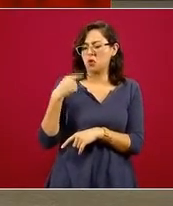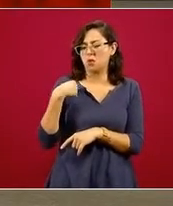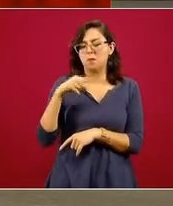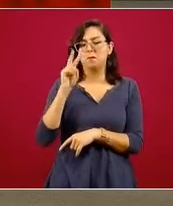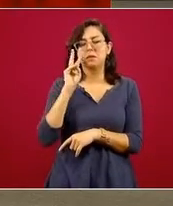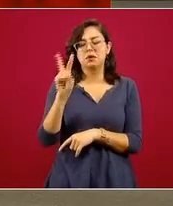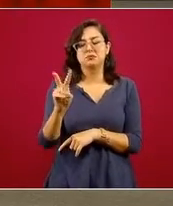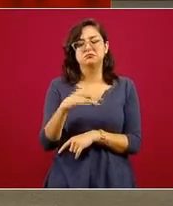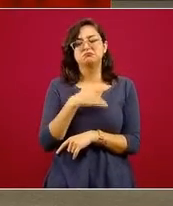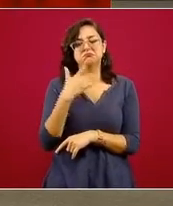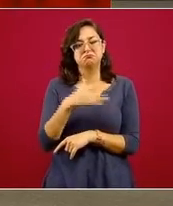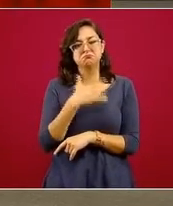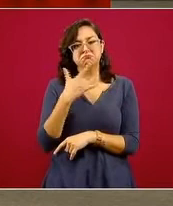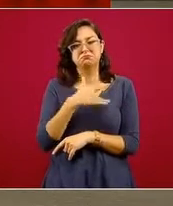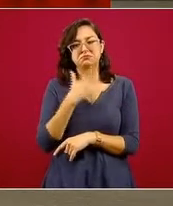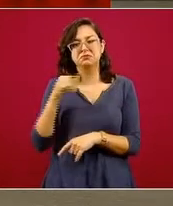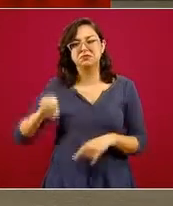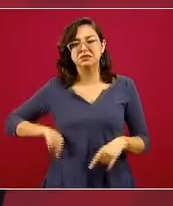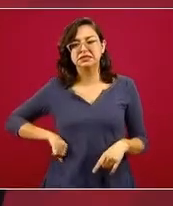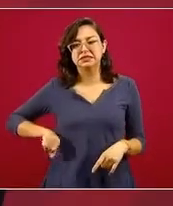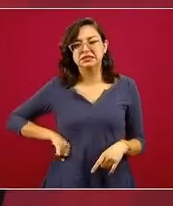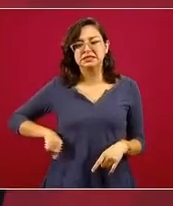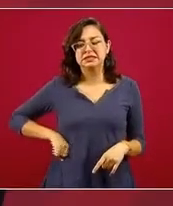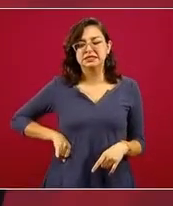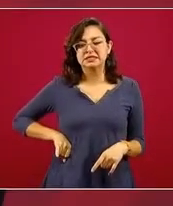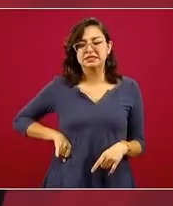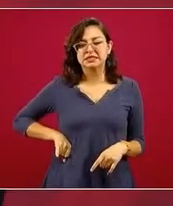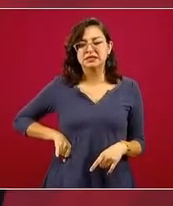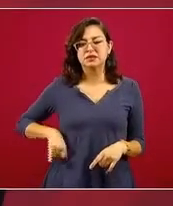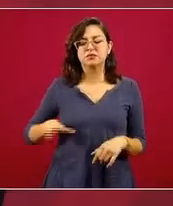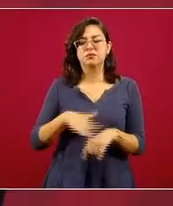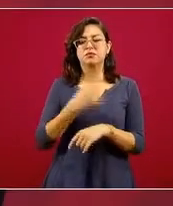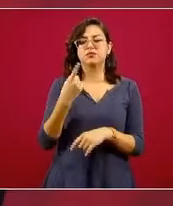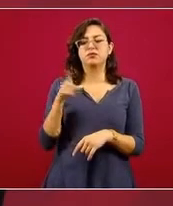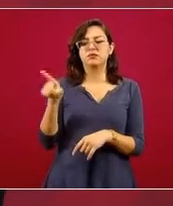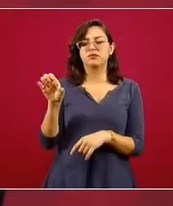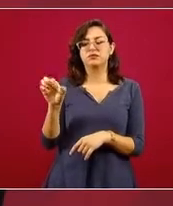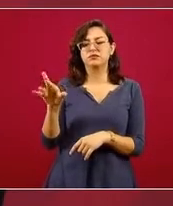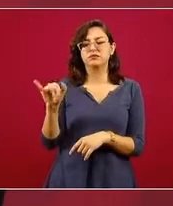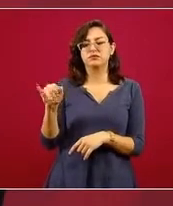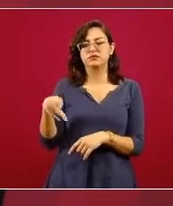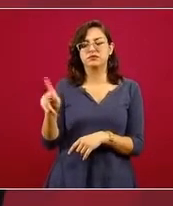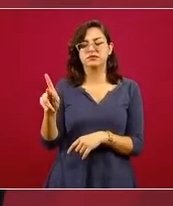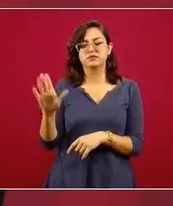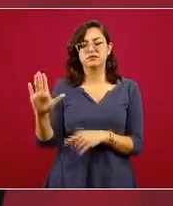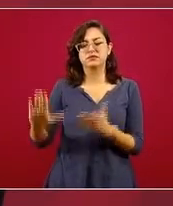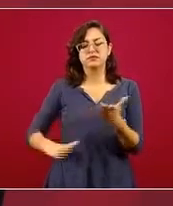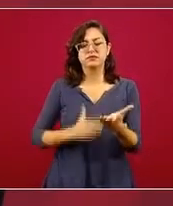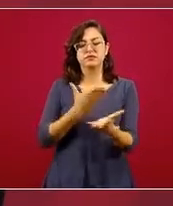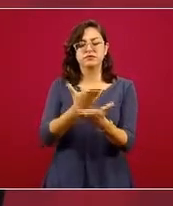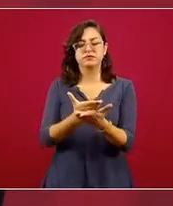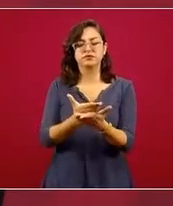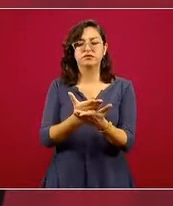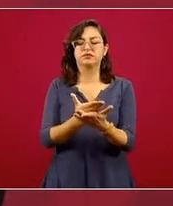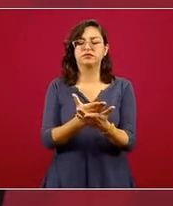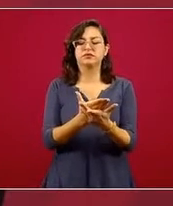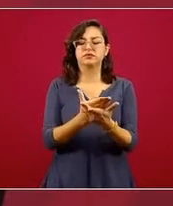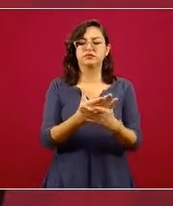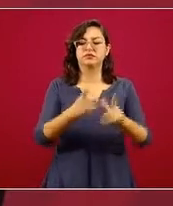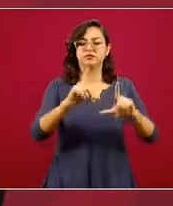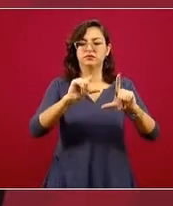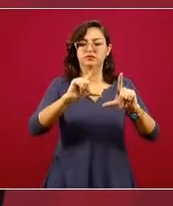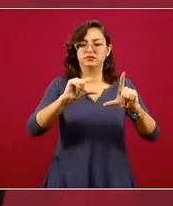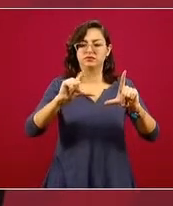y me llamó la atención lo que hace Erick es que presenta una gráfica